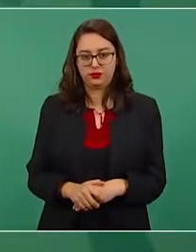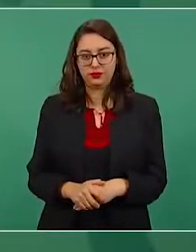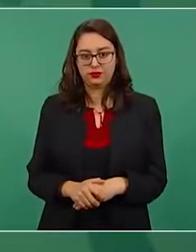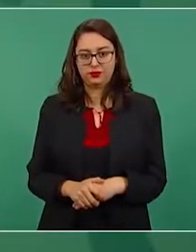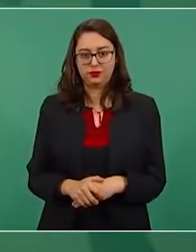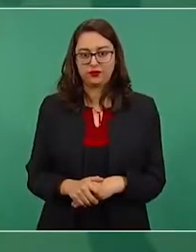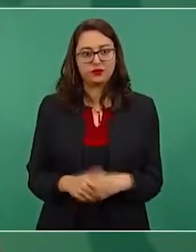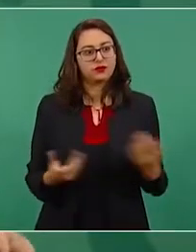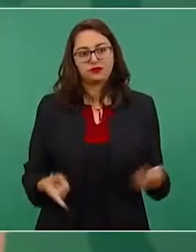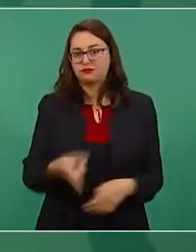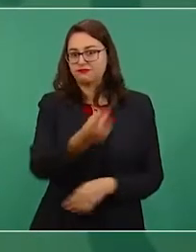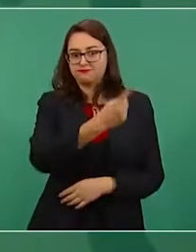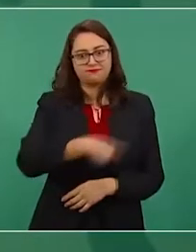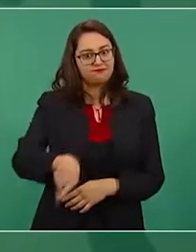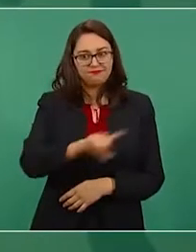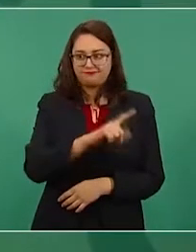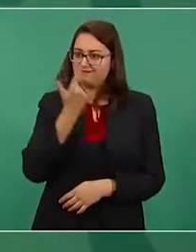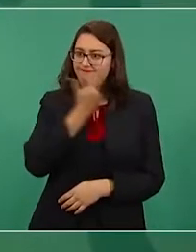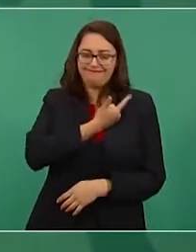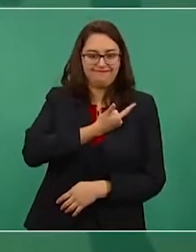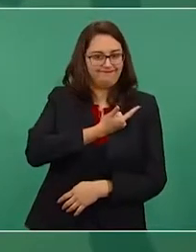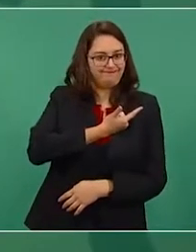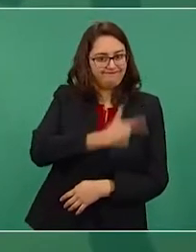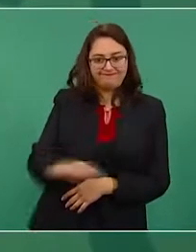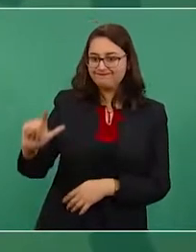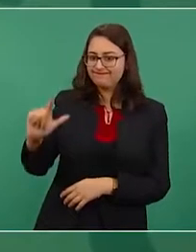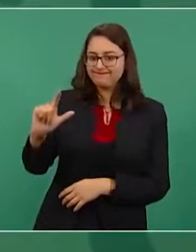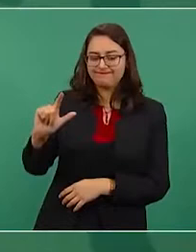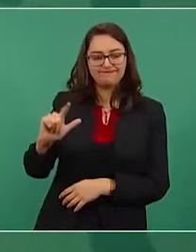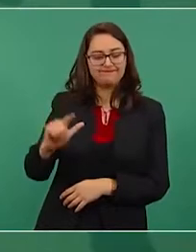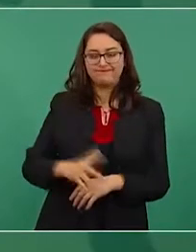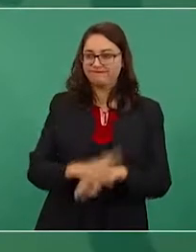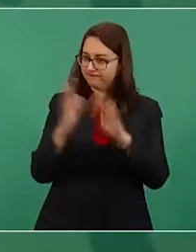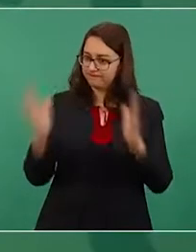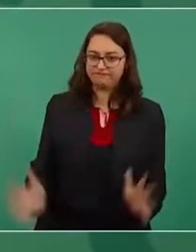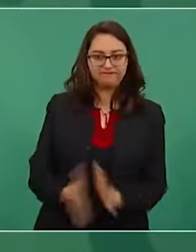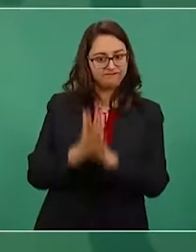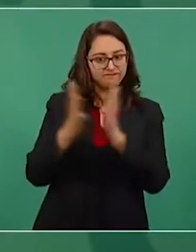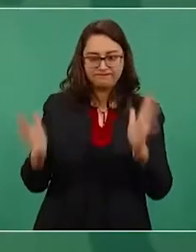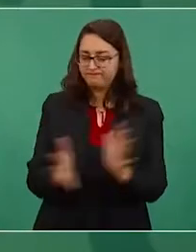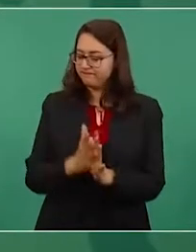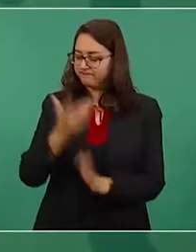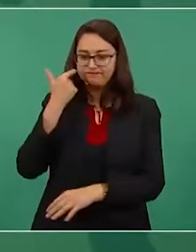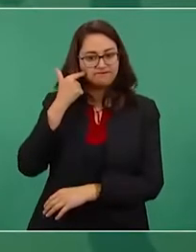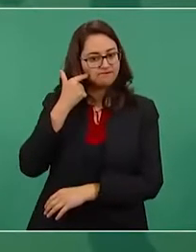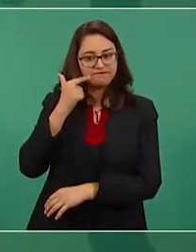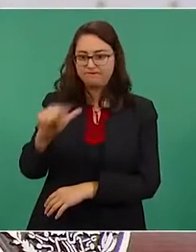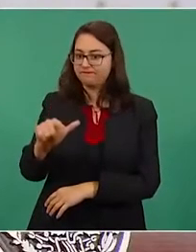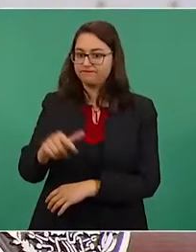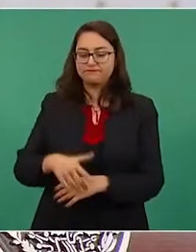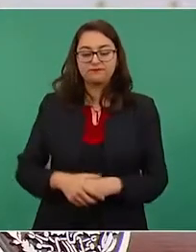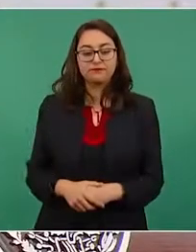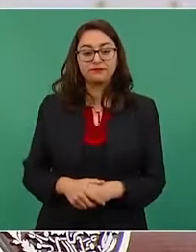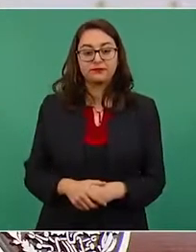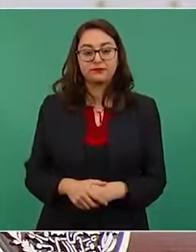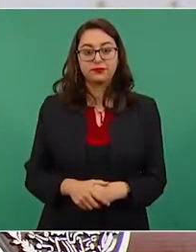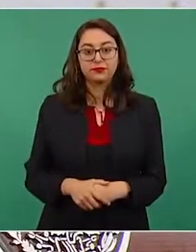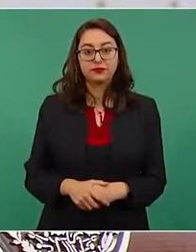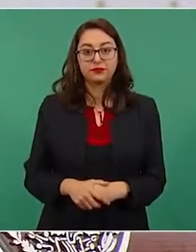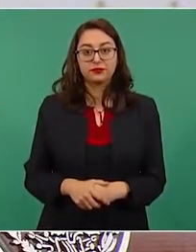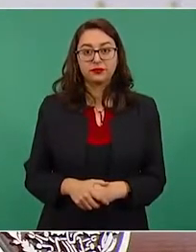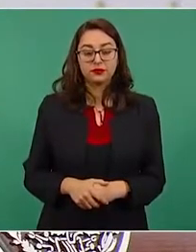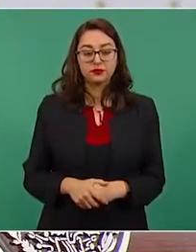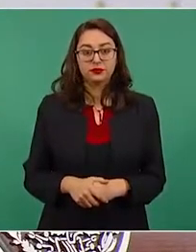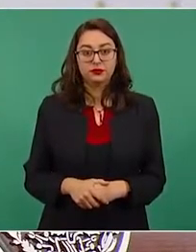Entonces, no quieren participar y van a